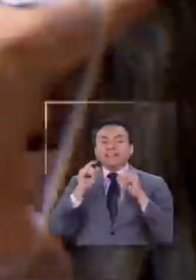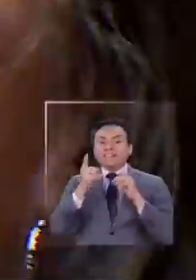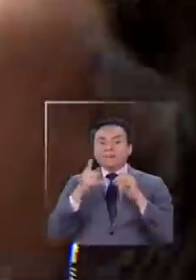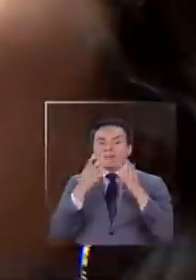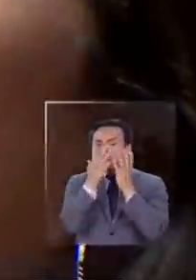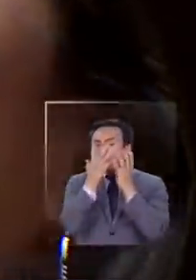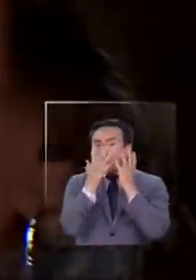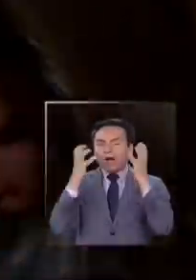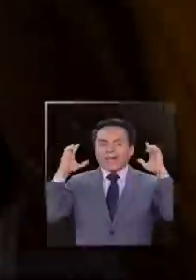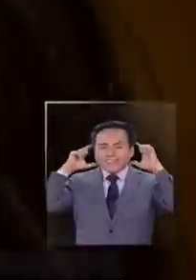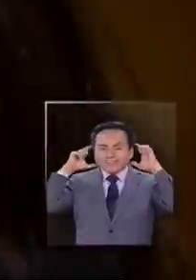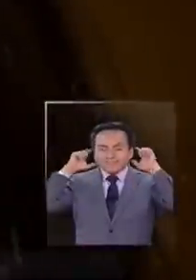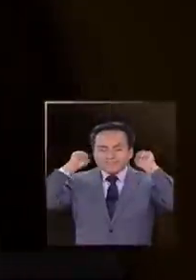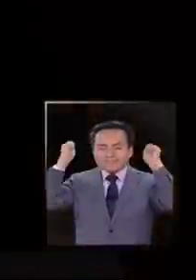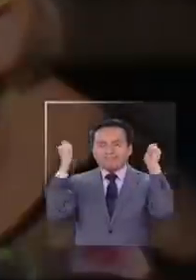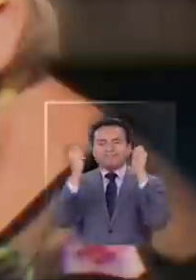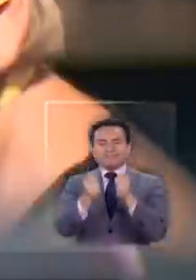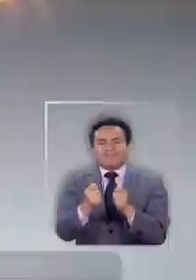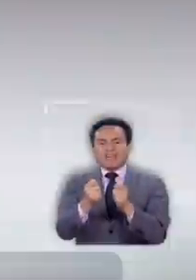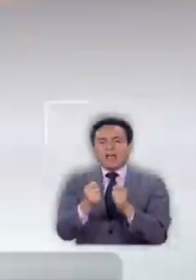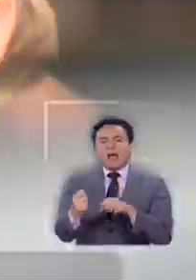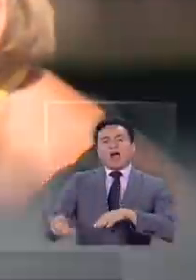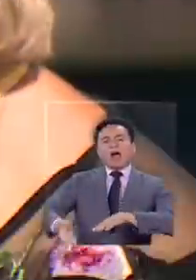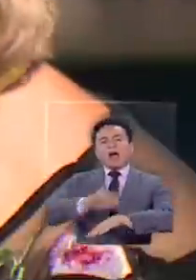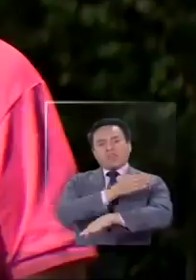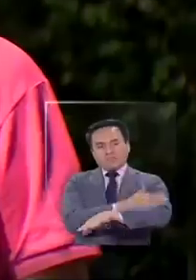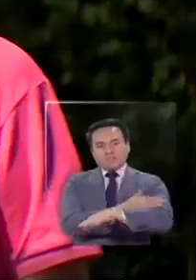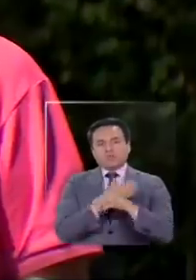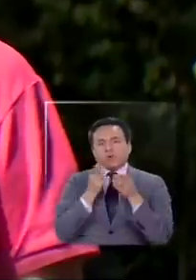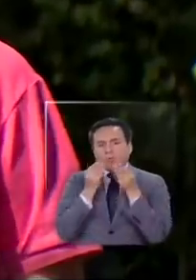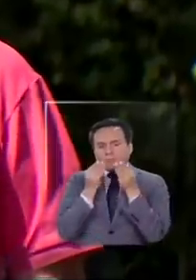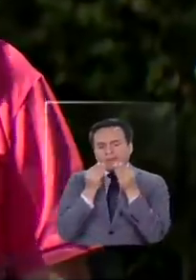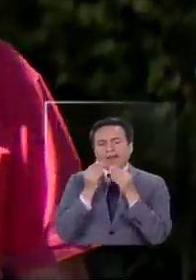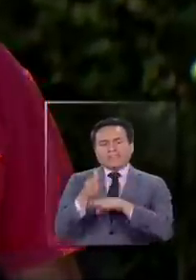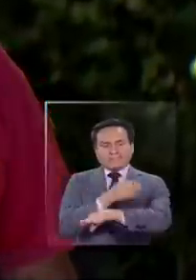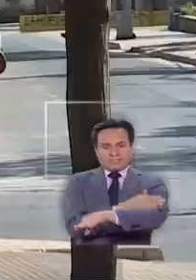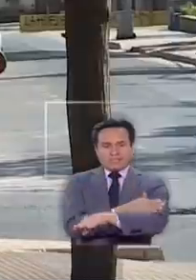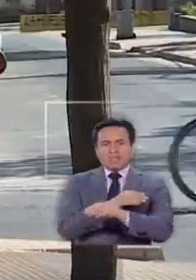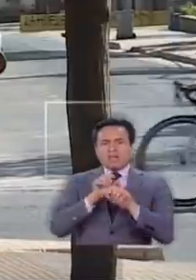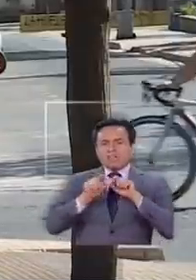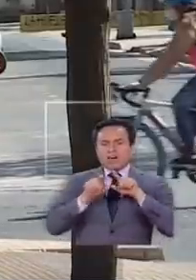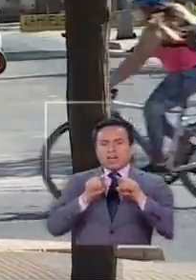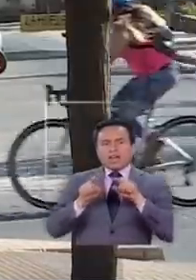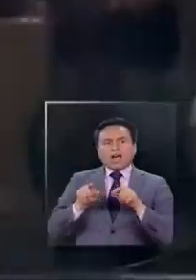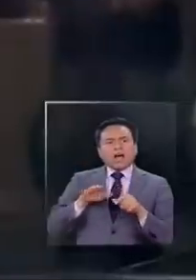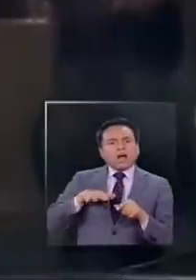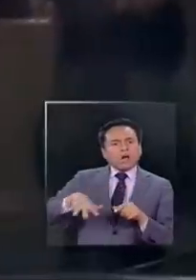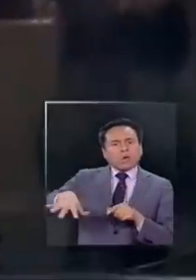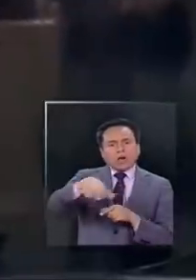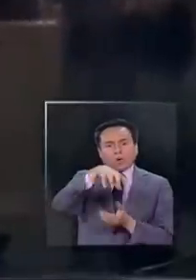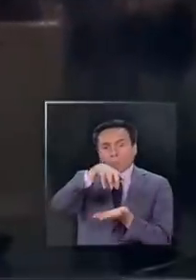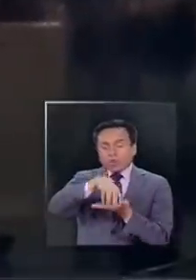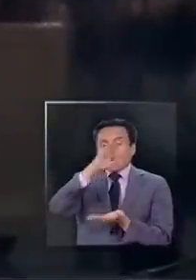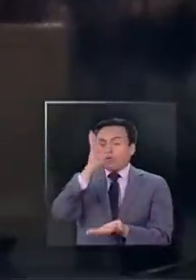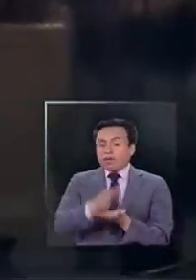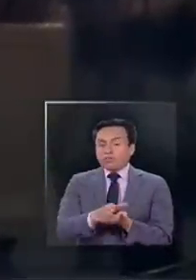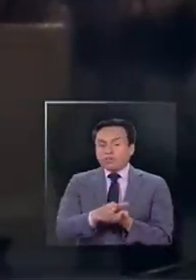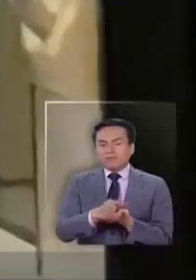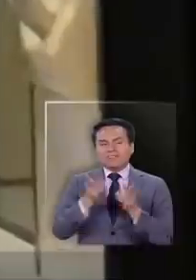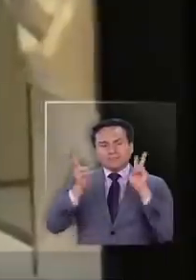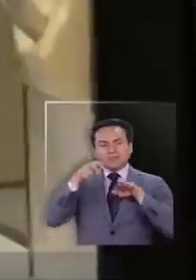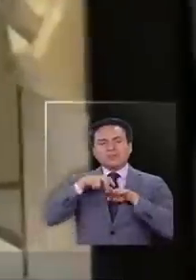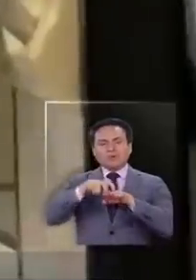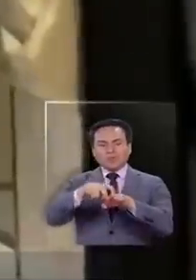siempre debe ser desde los elásticos. Ojalá antes que se humedezca. Una barrera que en una comuna no solo será obligatoria, en el